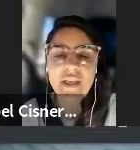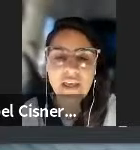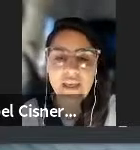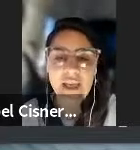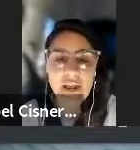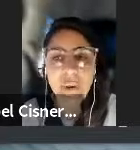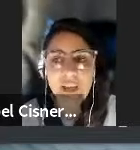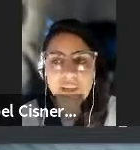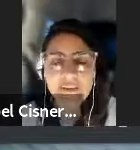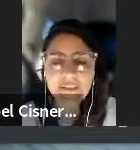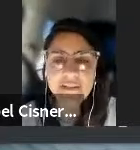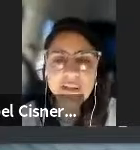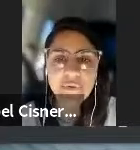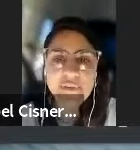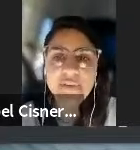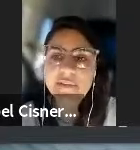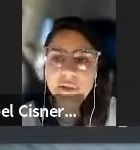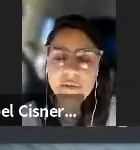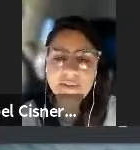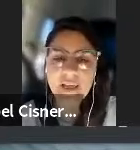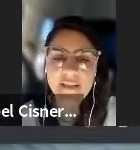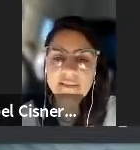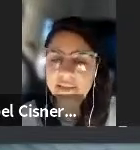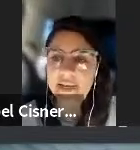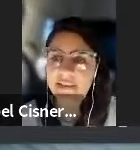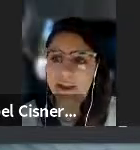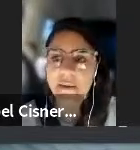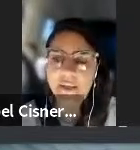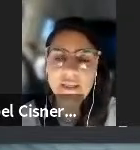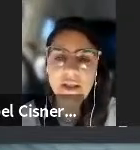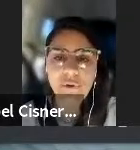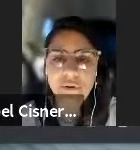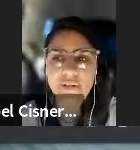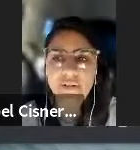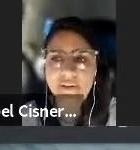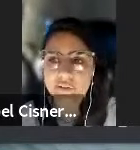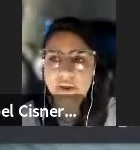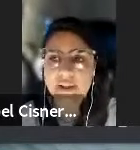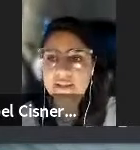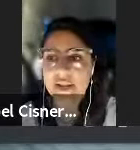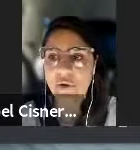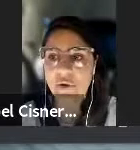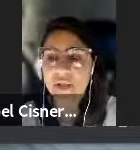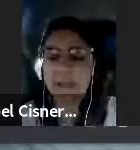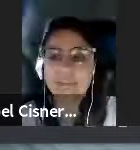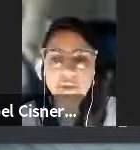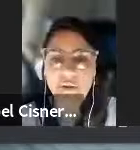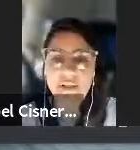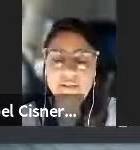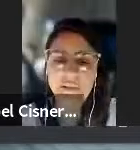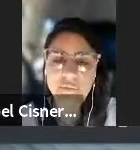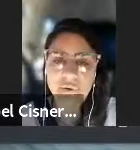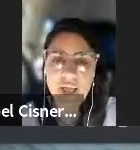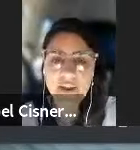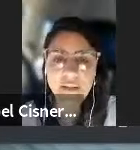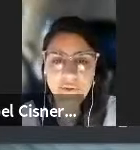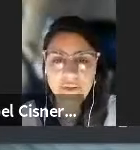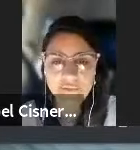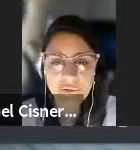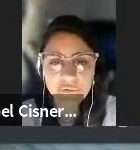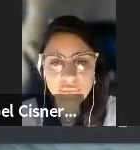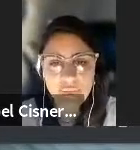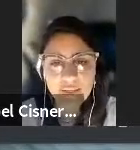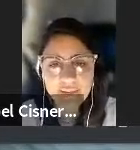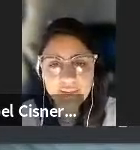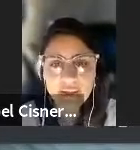a los países esa posición se asigna a través de la Unión Internacional de Telecomunicaciones que es un organismo